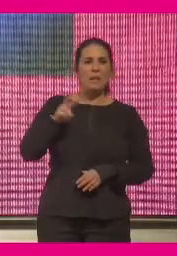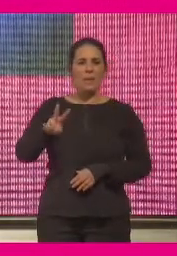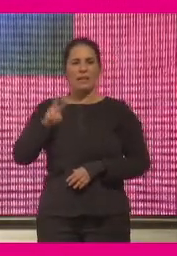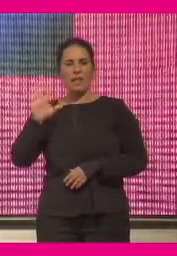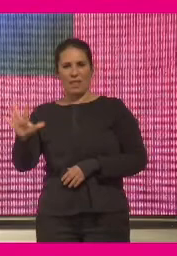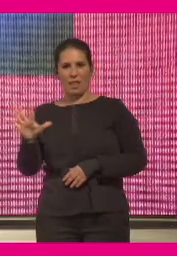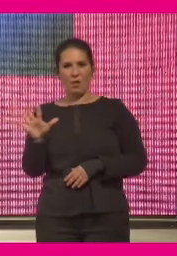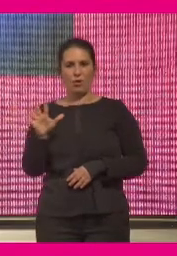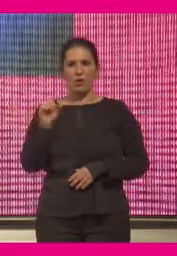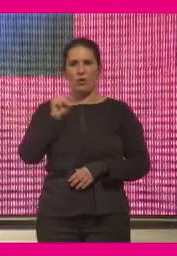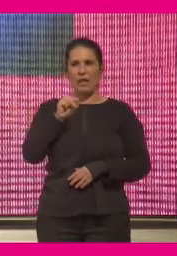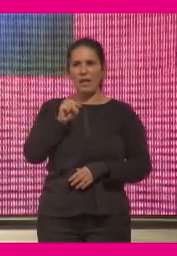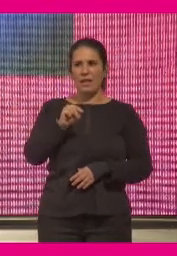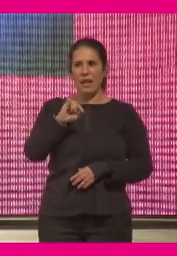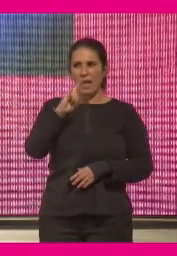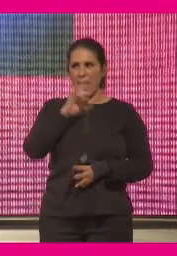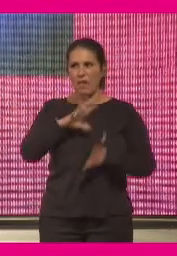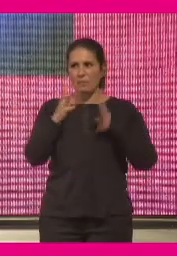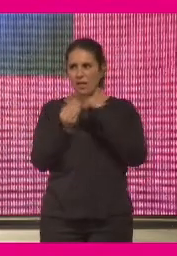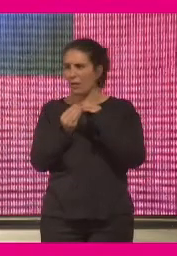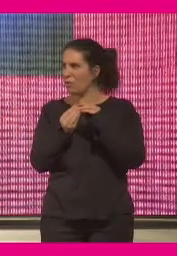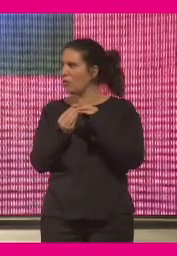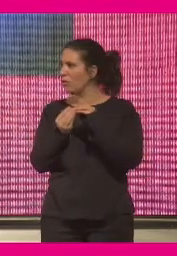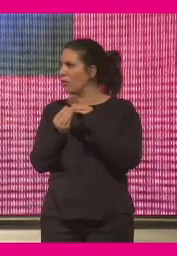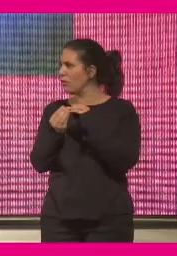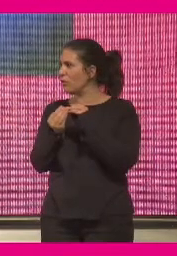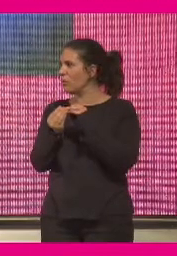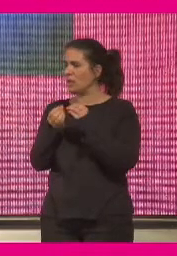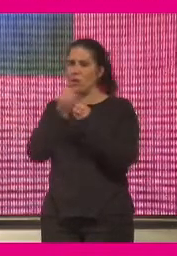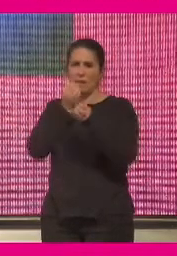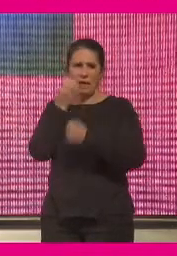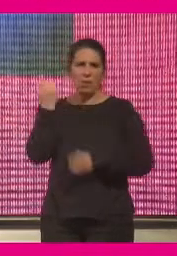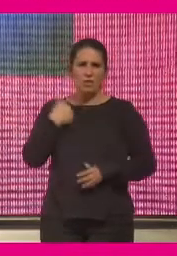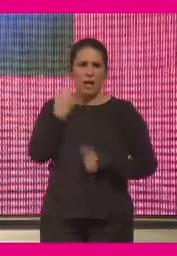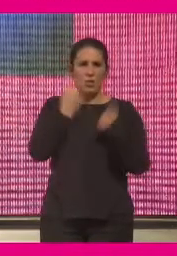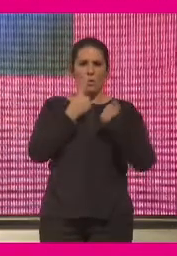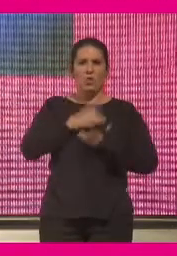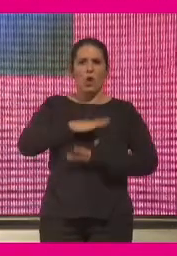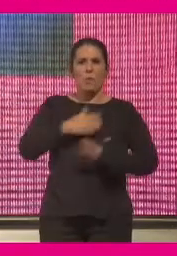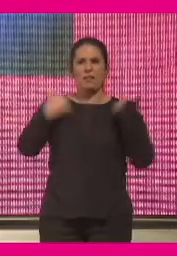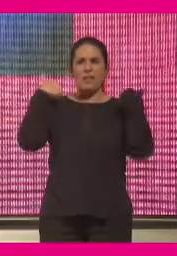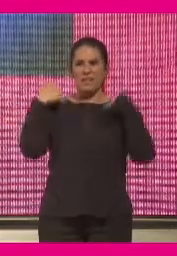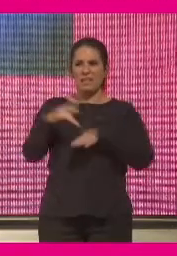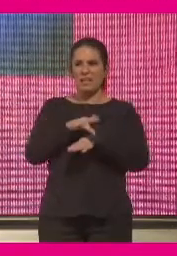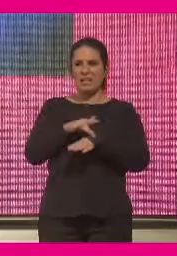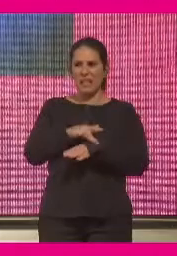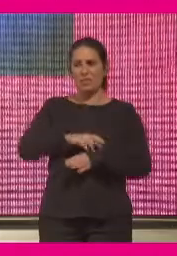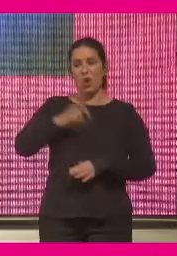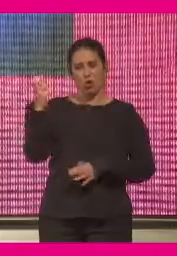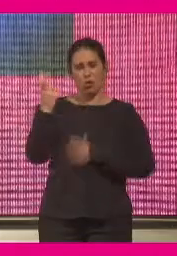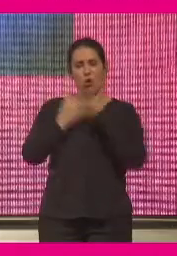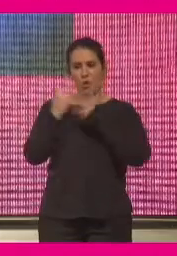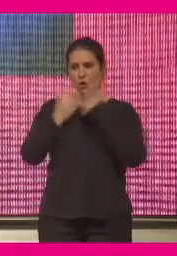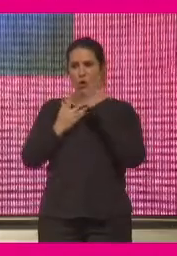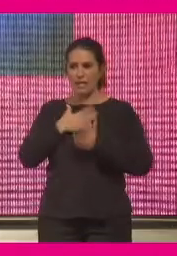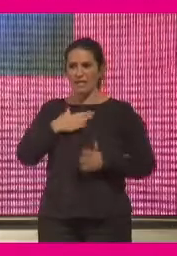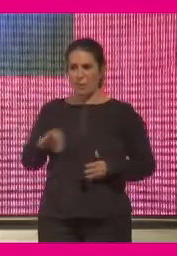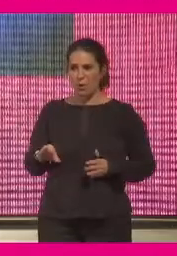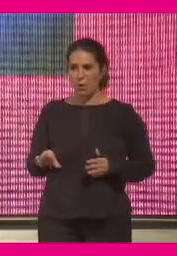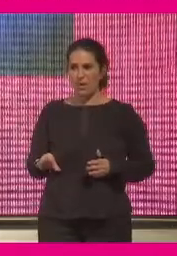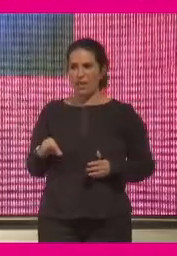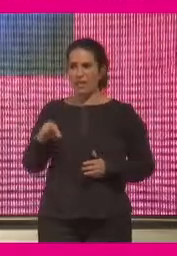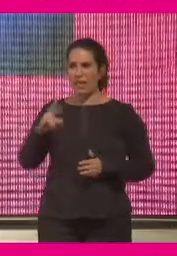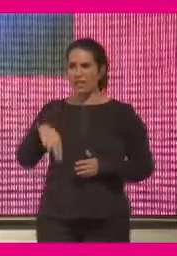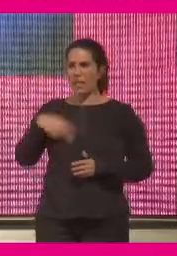donde hay 10 ejes de actuación, algunos los he comentado ya, que es las competencias digitales, con un objetivo medible y cuantificable que es